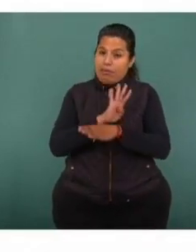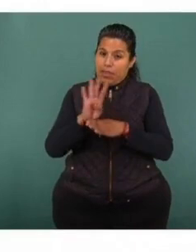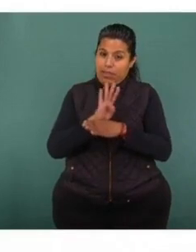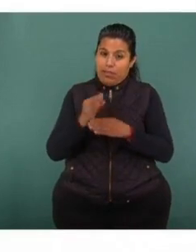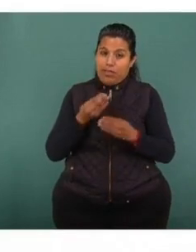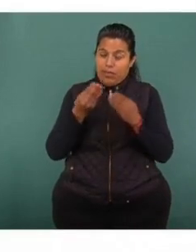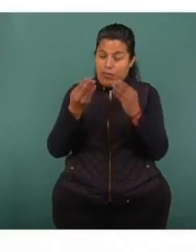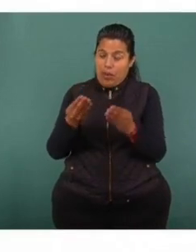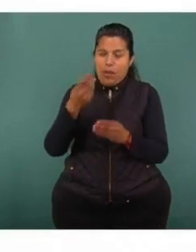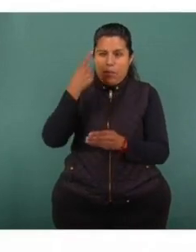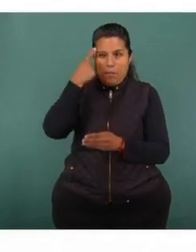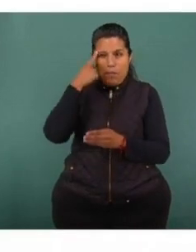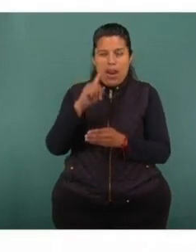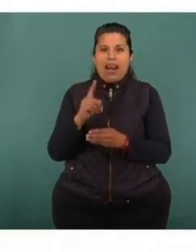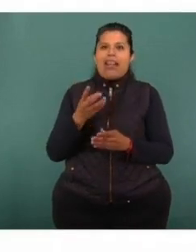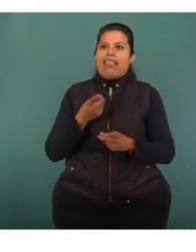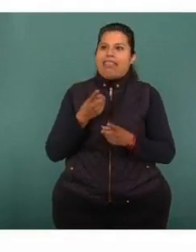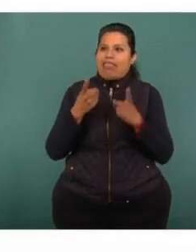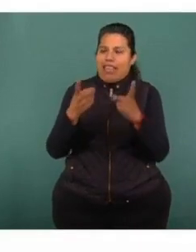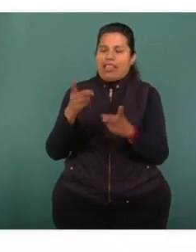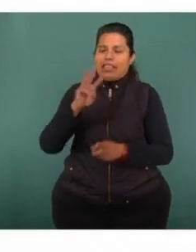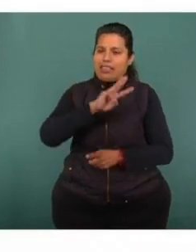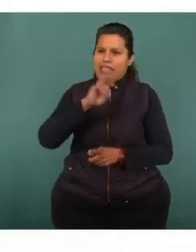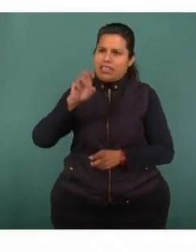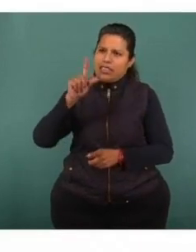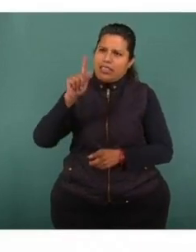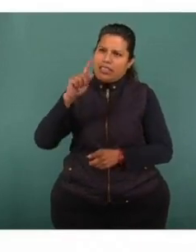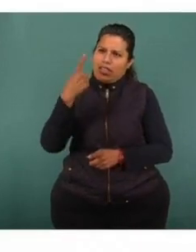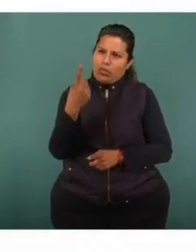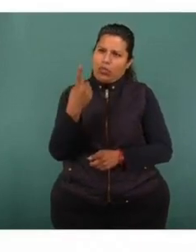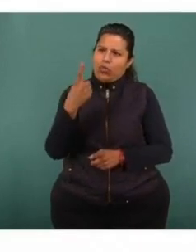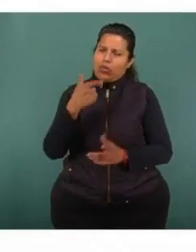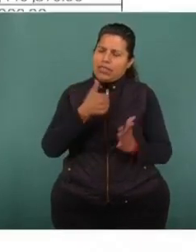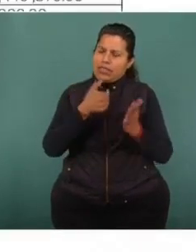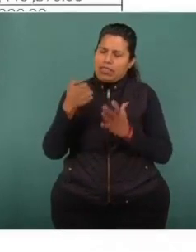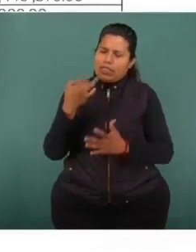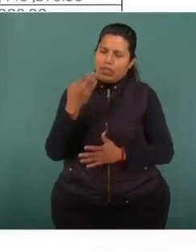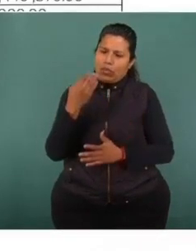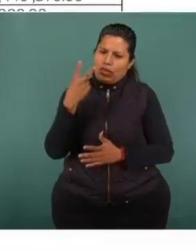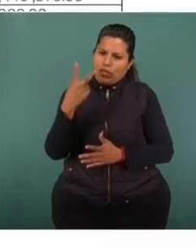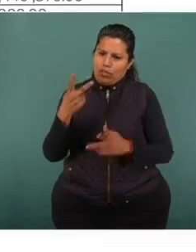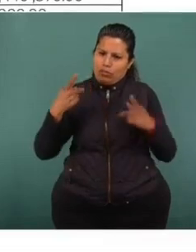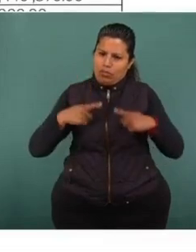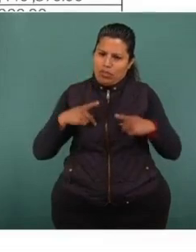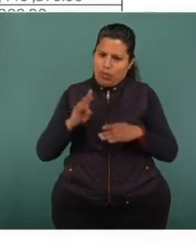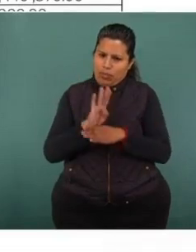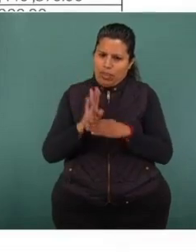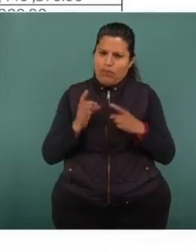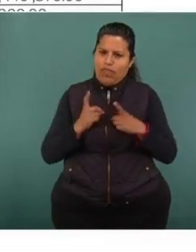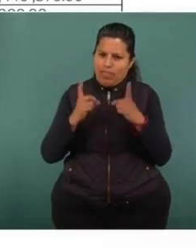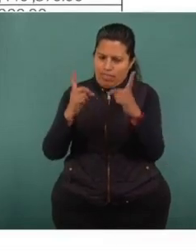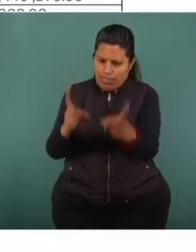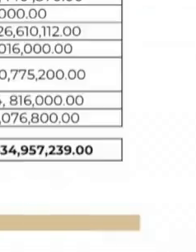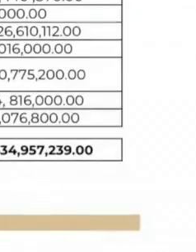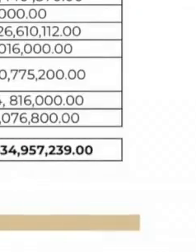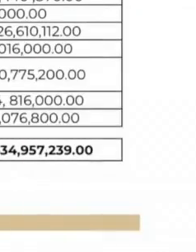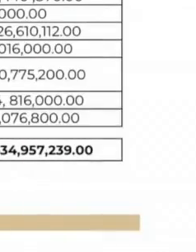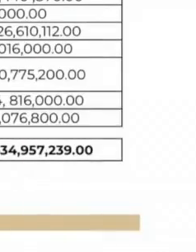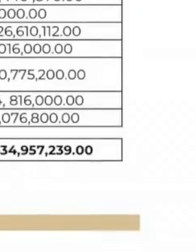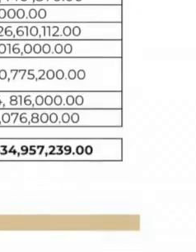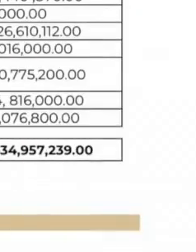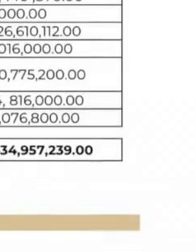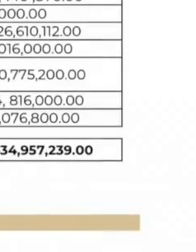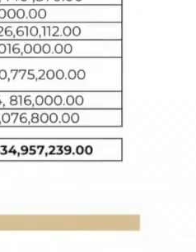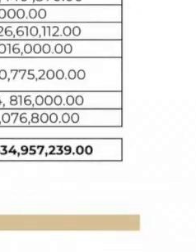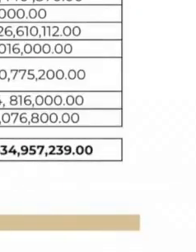programas sociales. Aquí se han beneficiado a 371 mil 652 personas y se han erradicado cinco